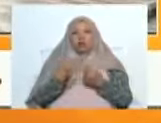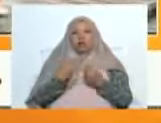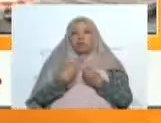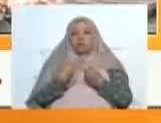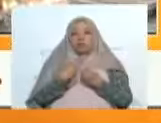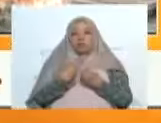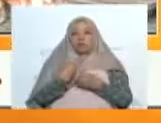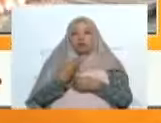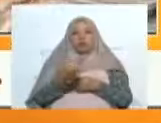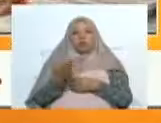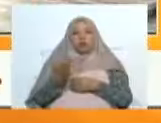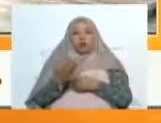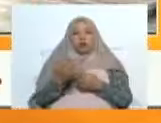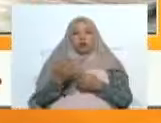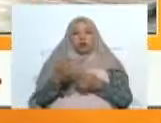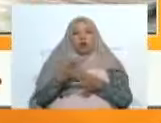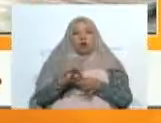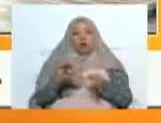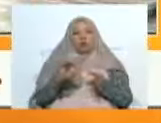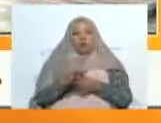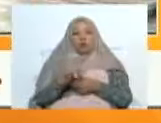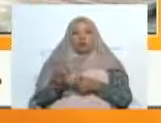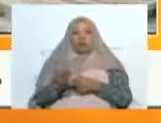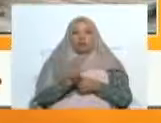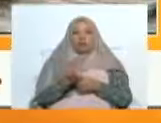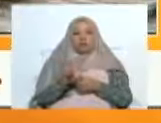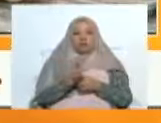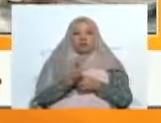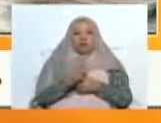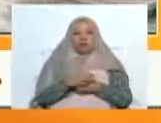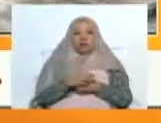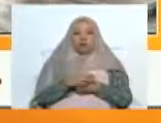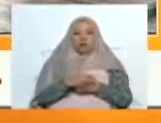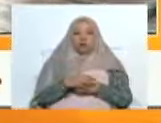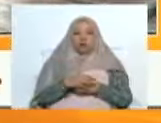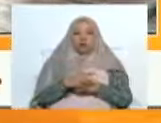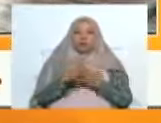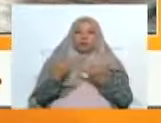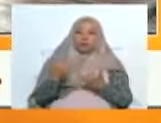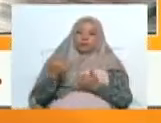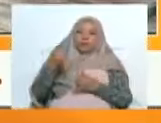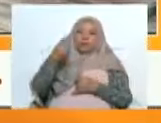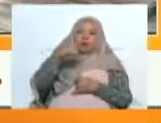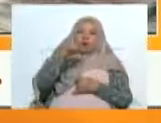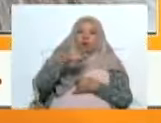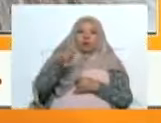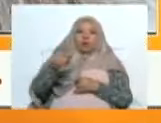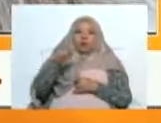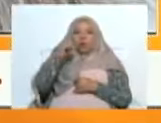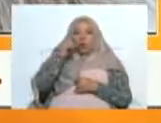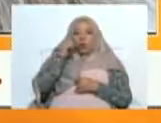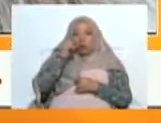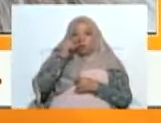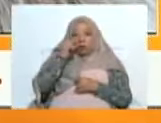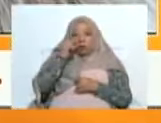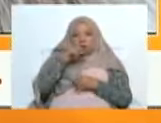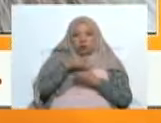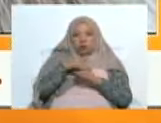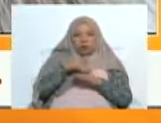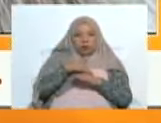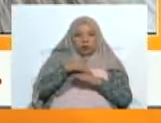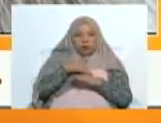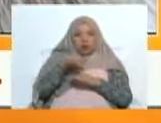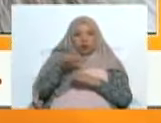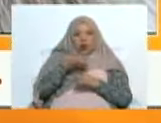momento importantísimo para la cultura venezolana. Yo se lo comentaba recientemente al ciudadano ministro Ernesto Villegas, y con la presencia